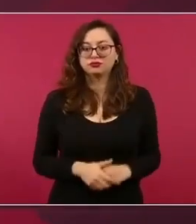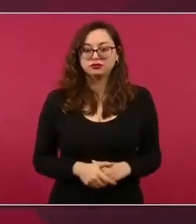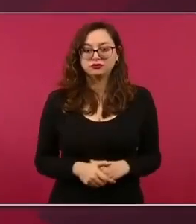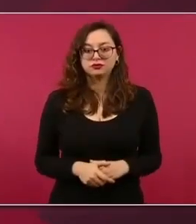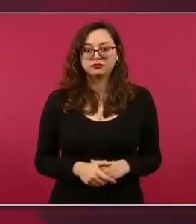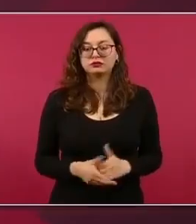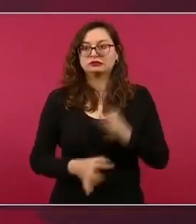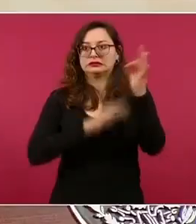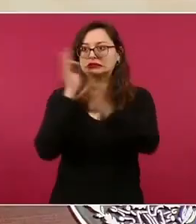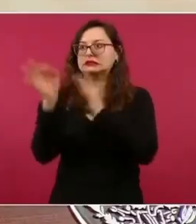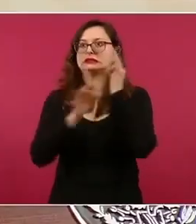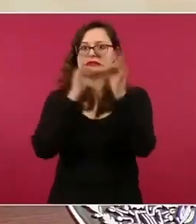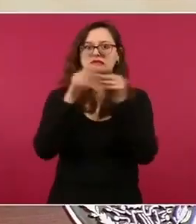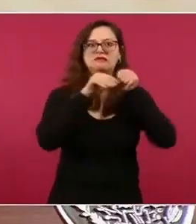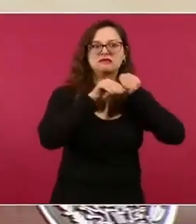de cómo